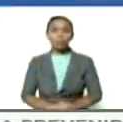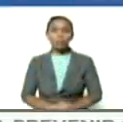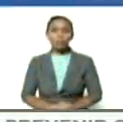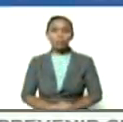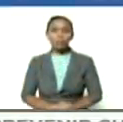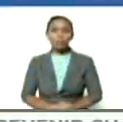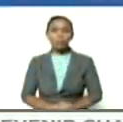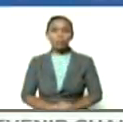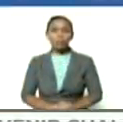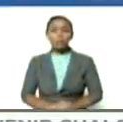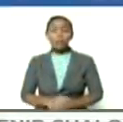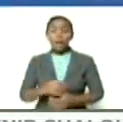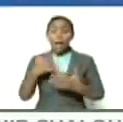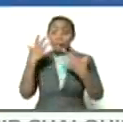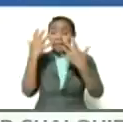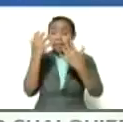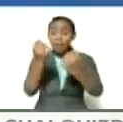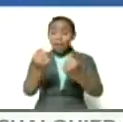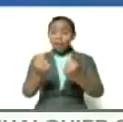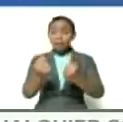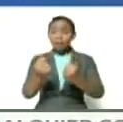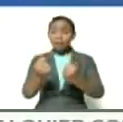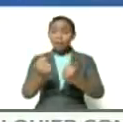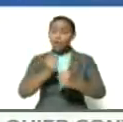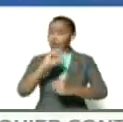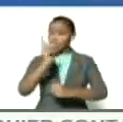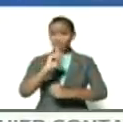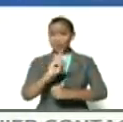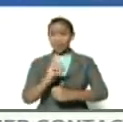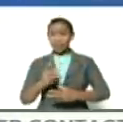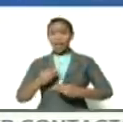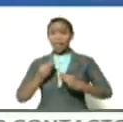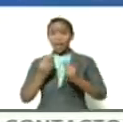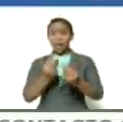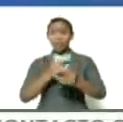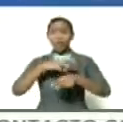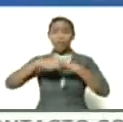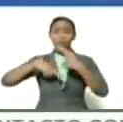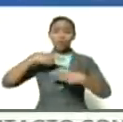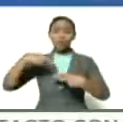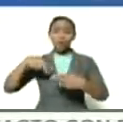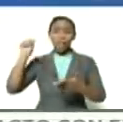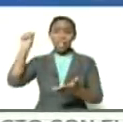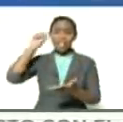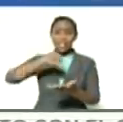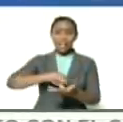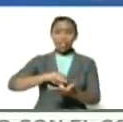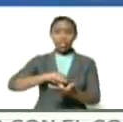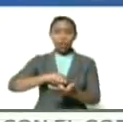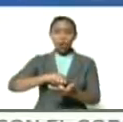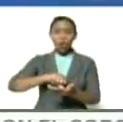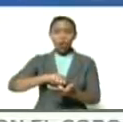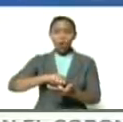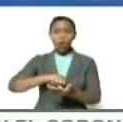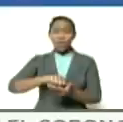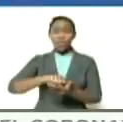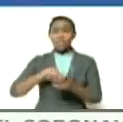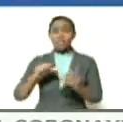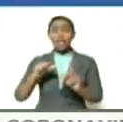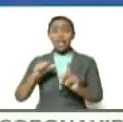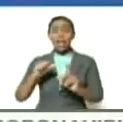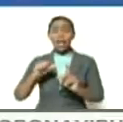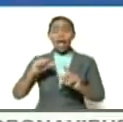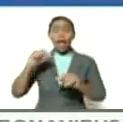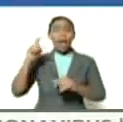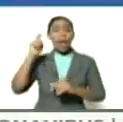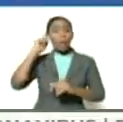hay entenderlo no, no es que se está dando una revolución en medio de Alicia en el país